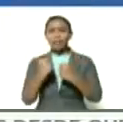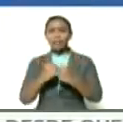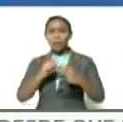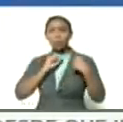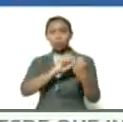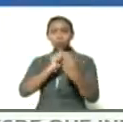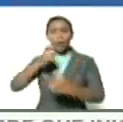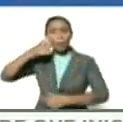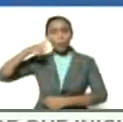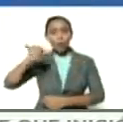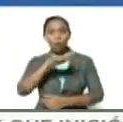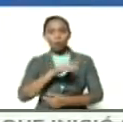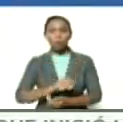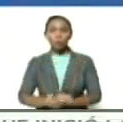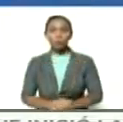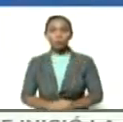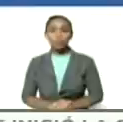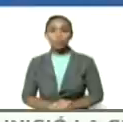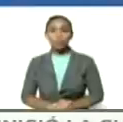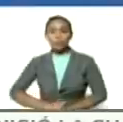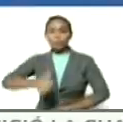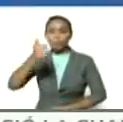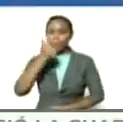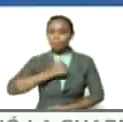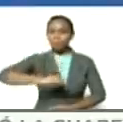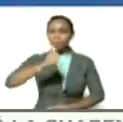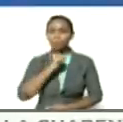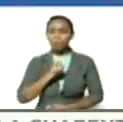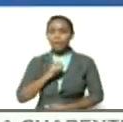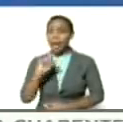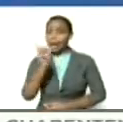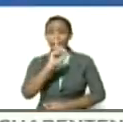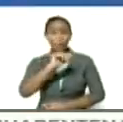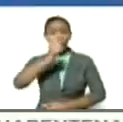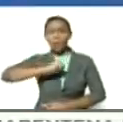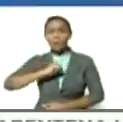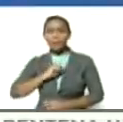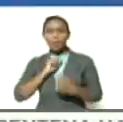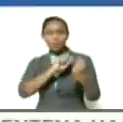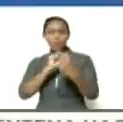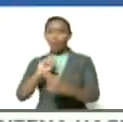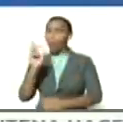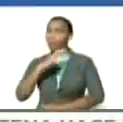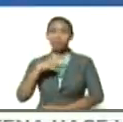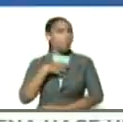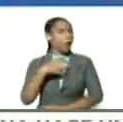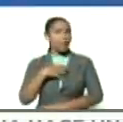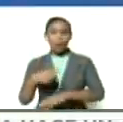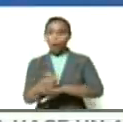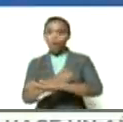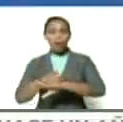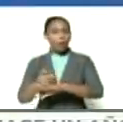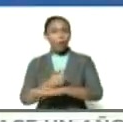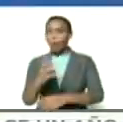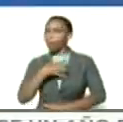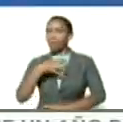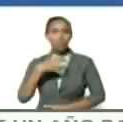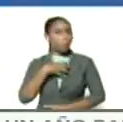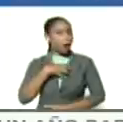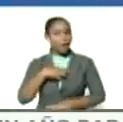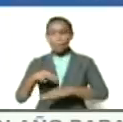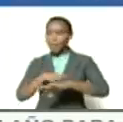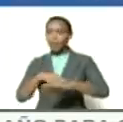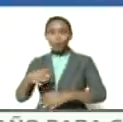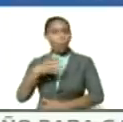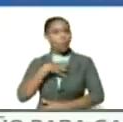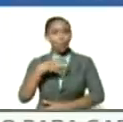del pueblo aguantar el que no aguante crítica no puede ser gobernante no puede ser ministro